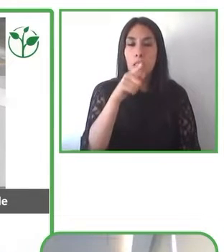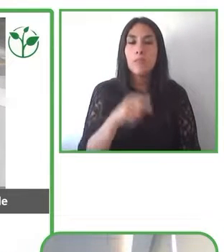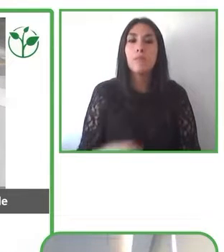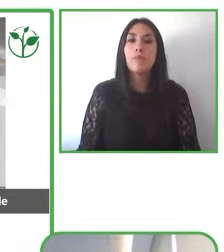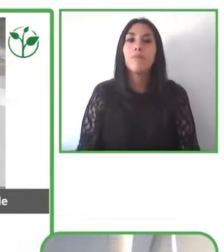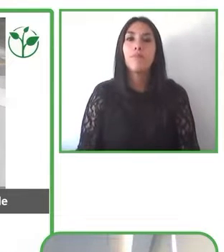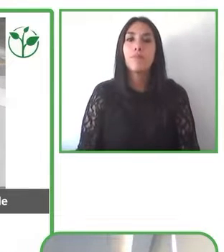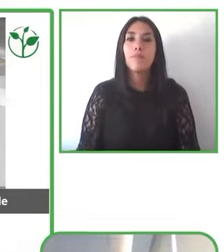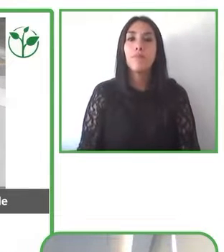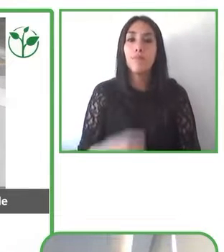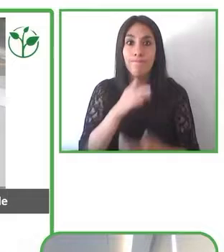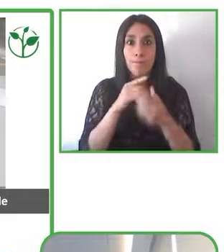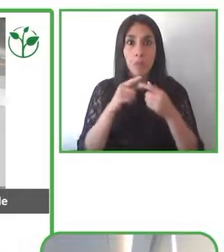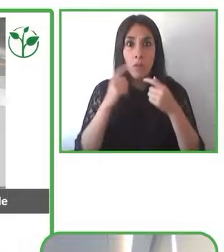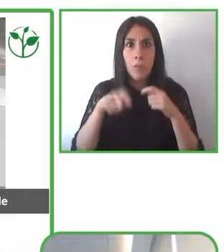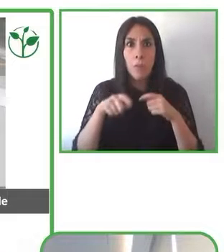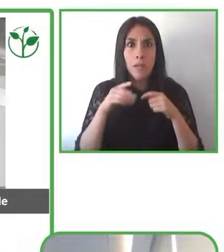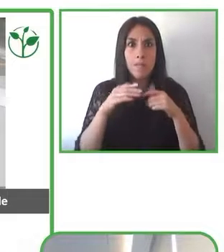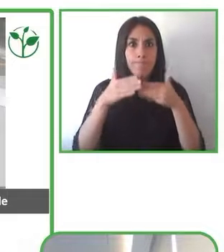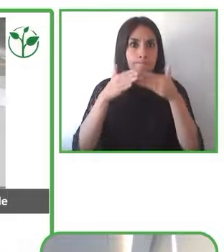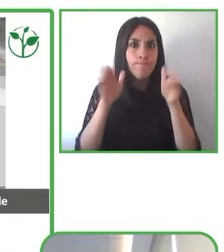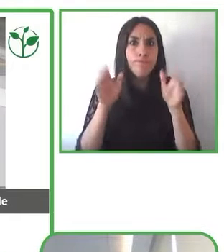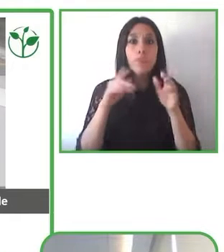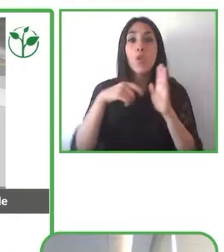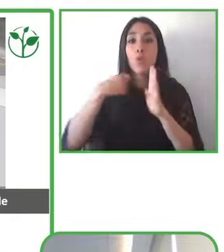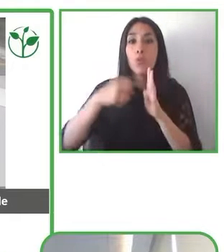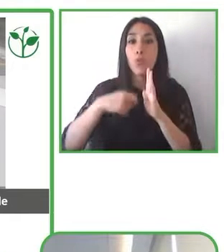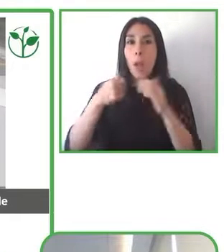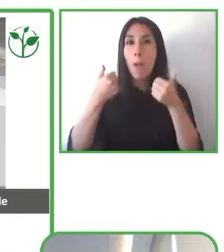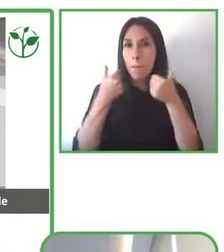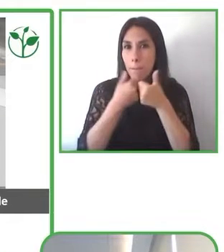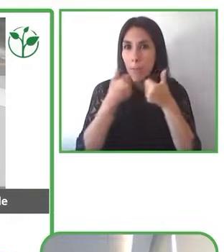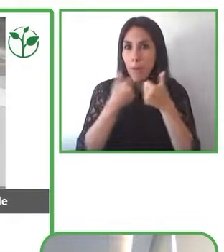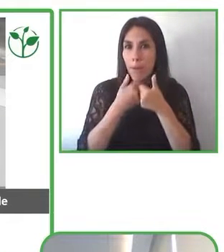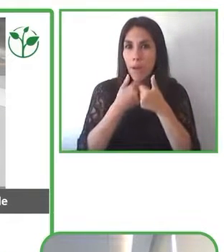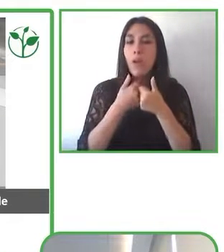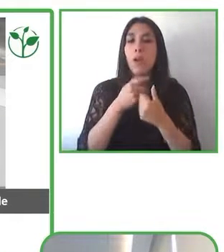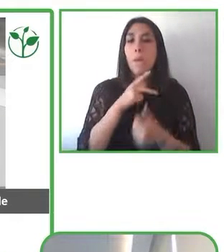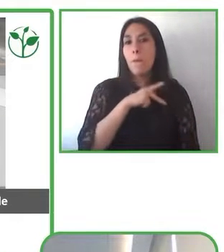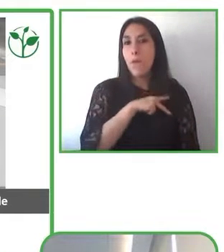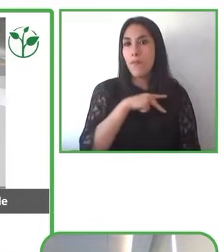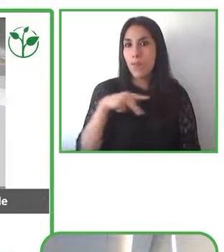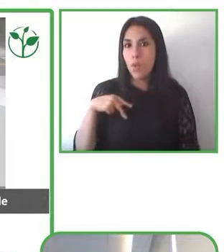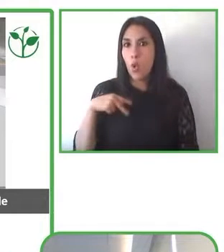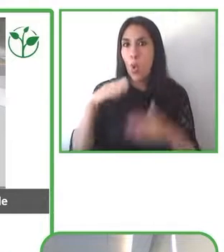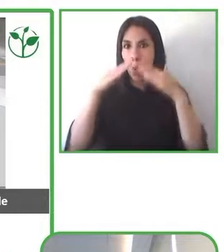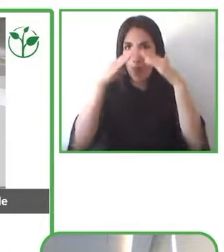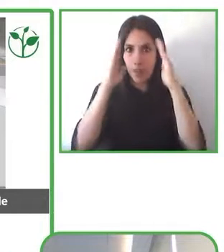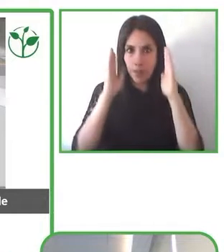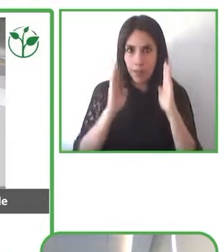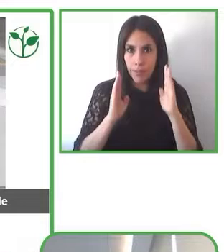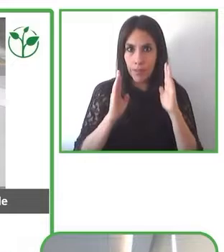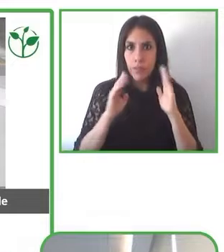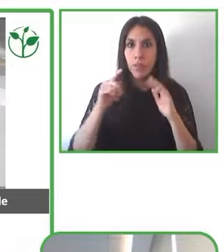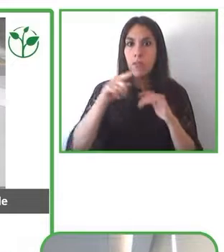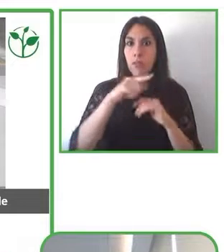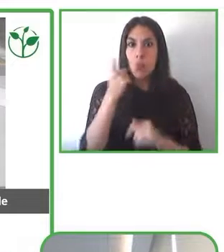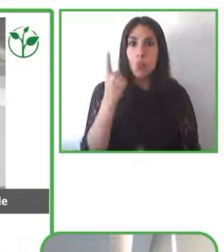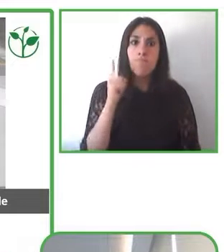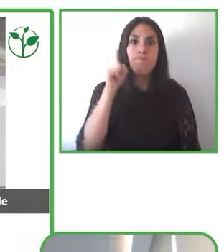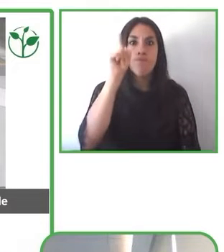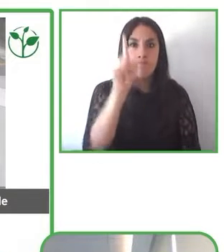piloto del Ministerio de Vivienda también nos hacemos parte y es tremendamente importante de todas las consultas